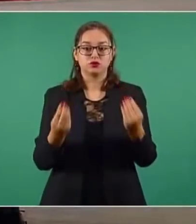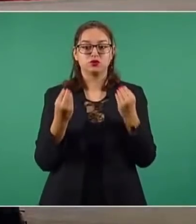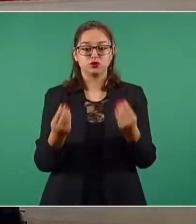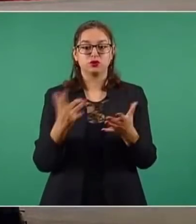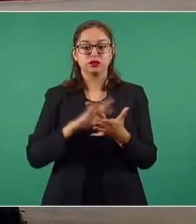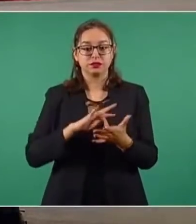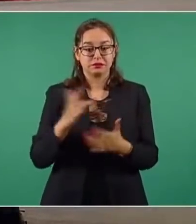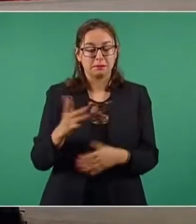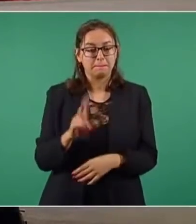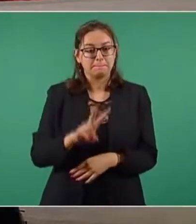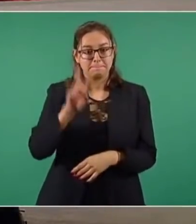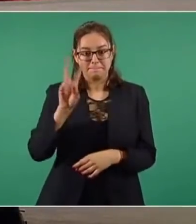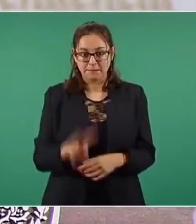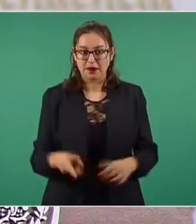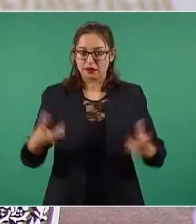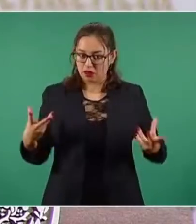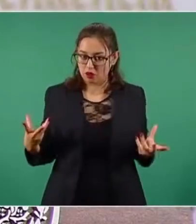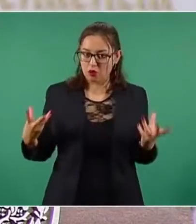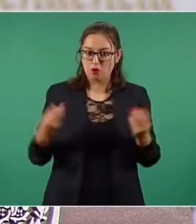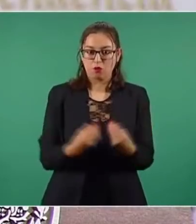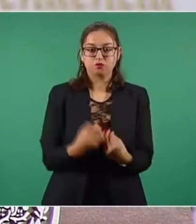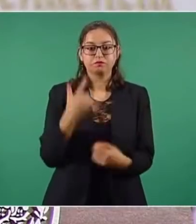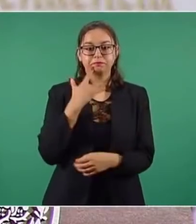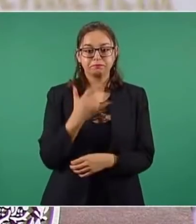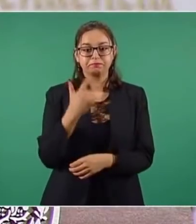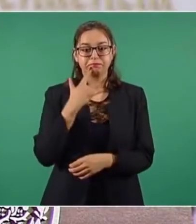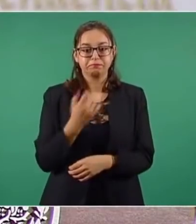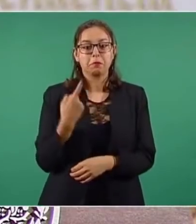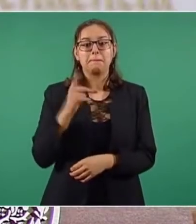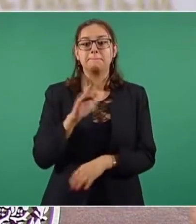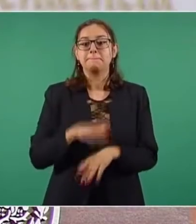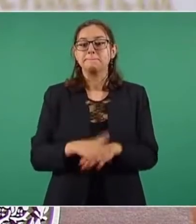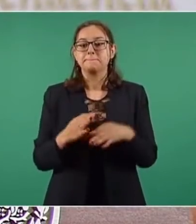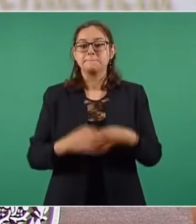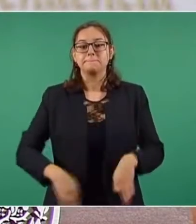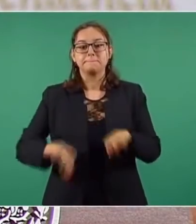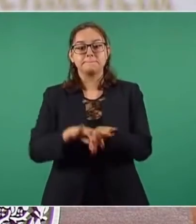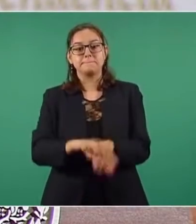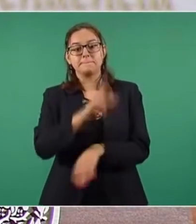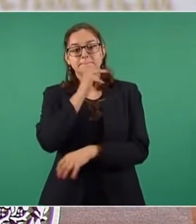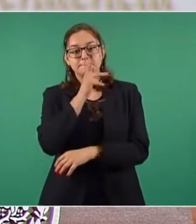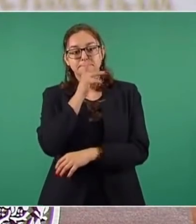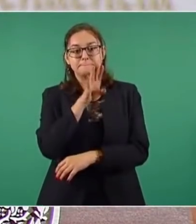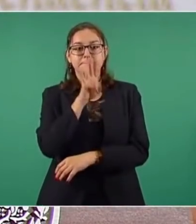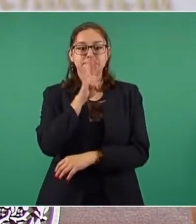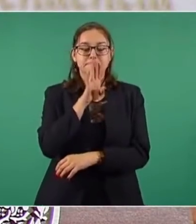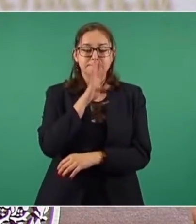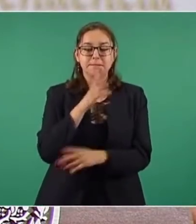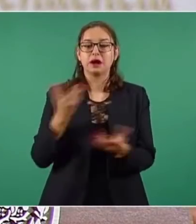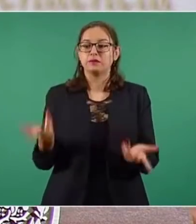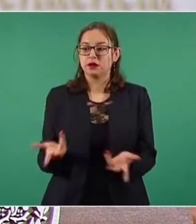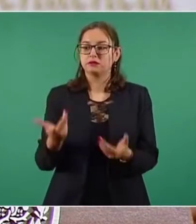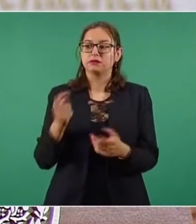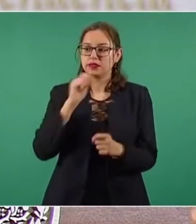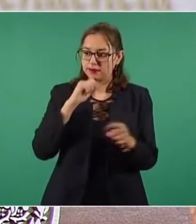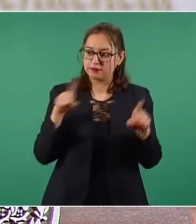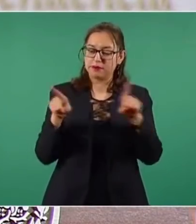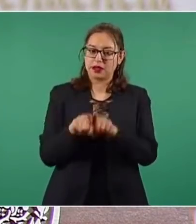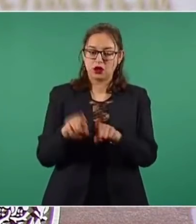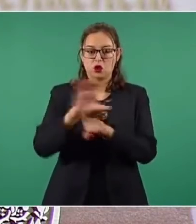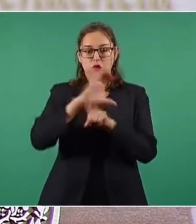trabajo es de manera conjunta, pero muy en especial a nuestros padres de familia y a los comités de participación de la salud escolar